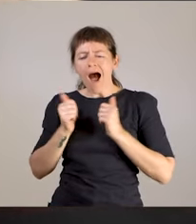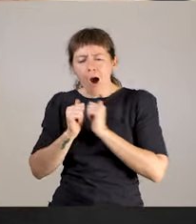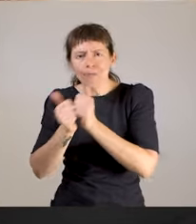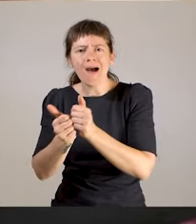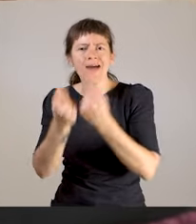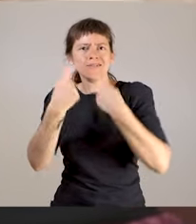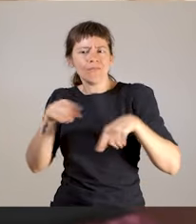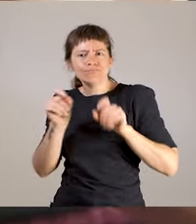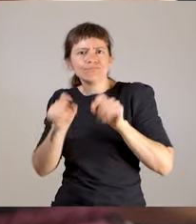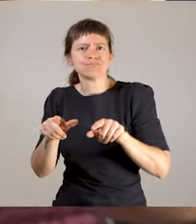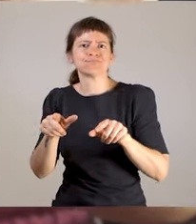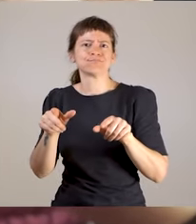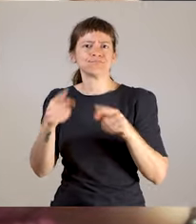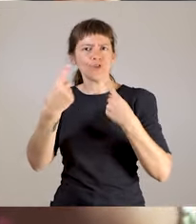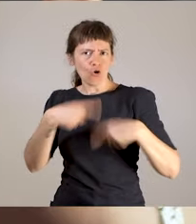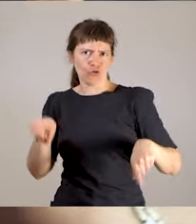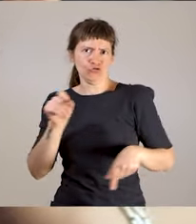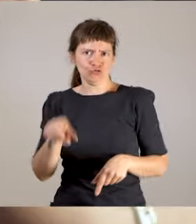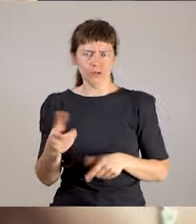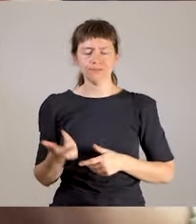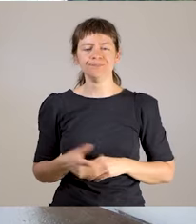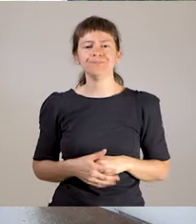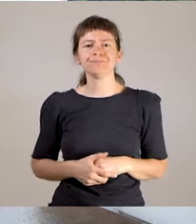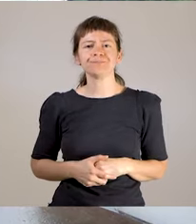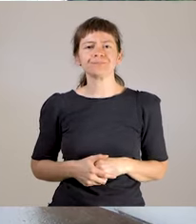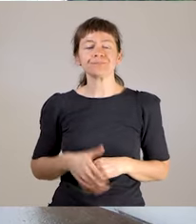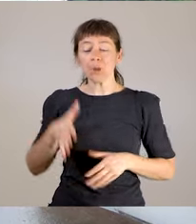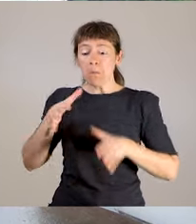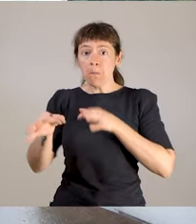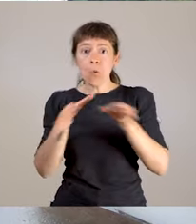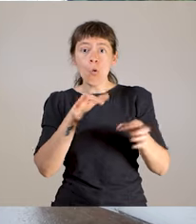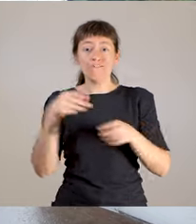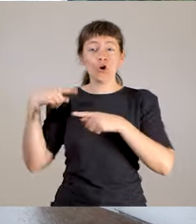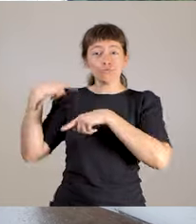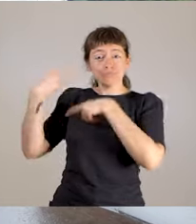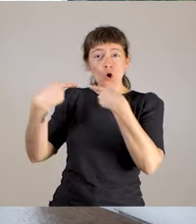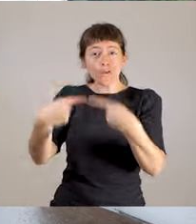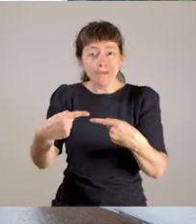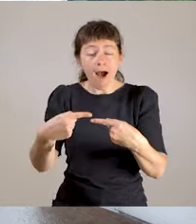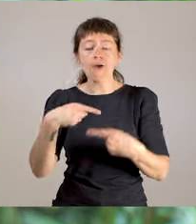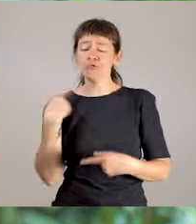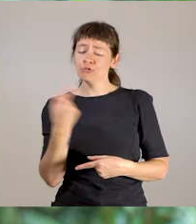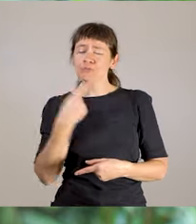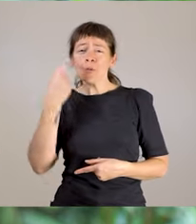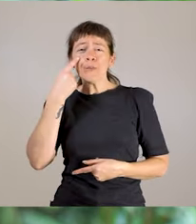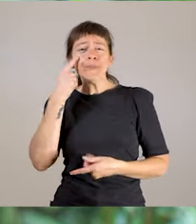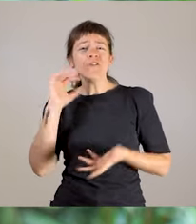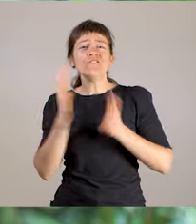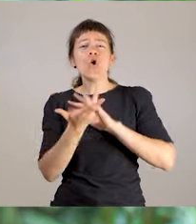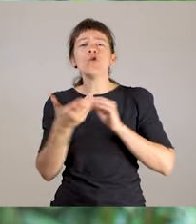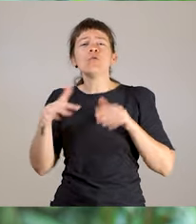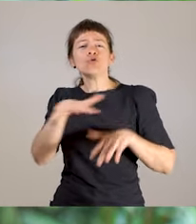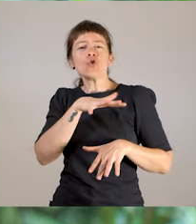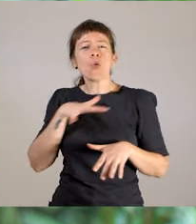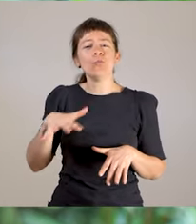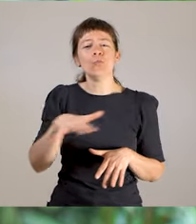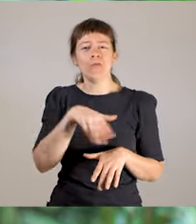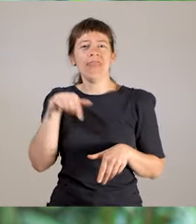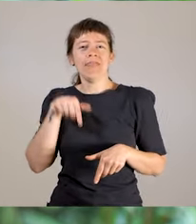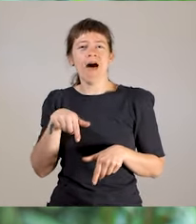Los pueblos indígenas vivimos en comunidad, en armonía. Lo más importante que